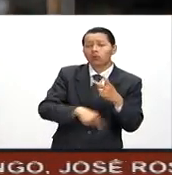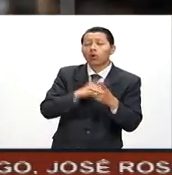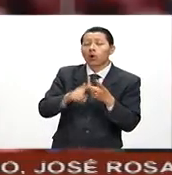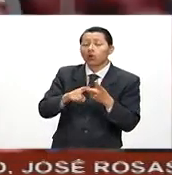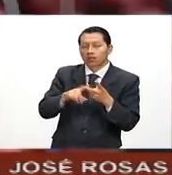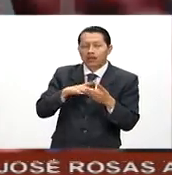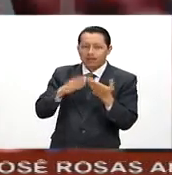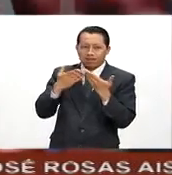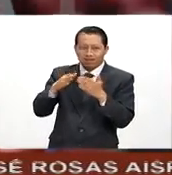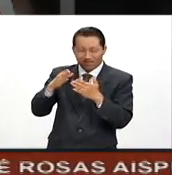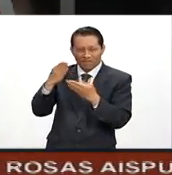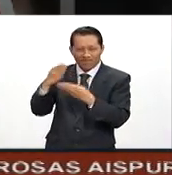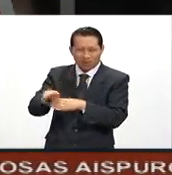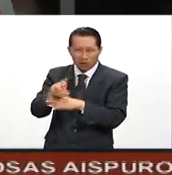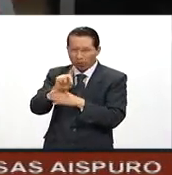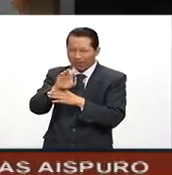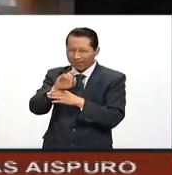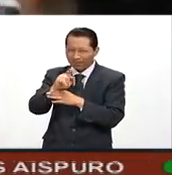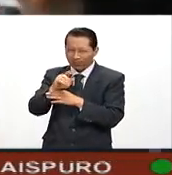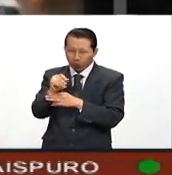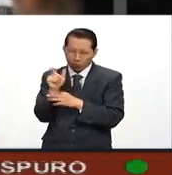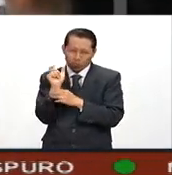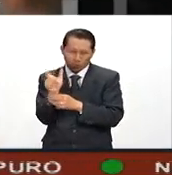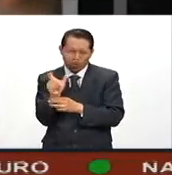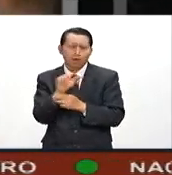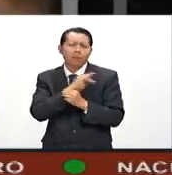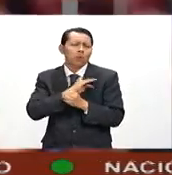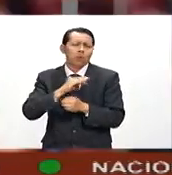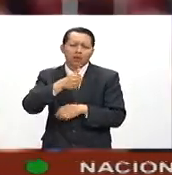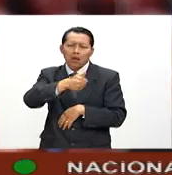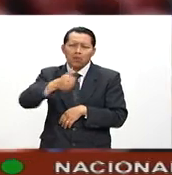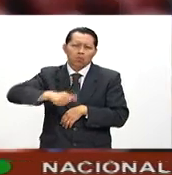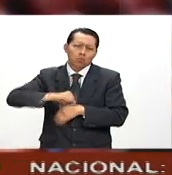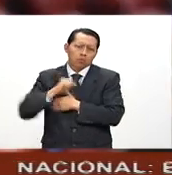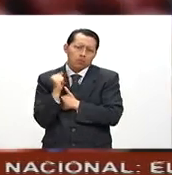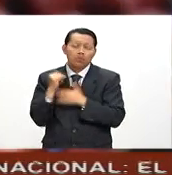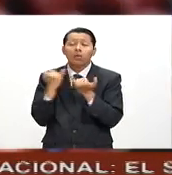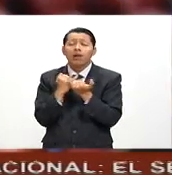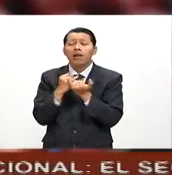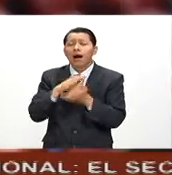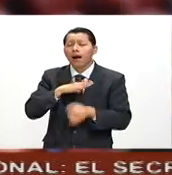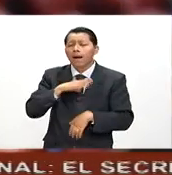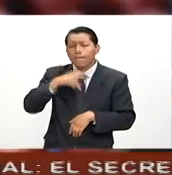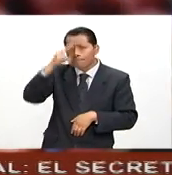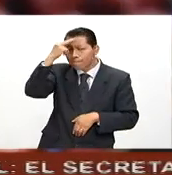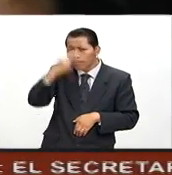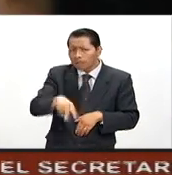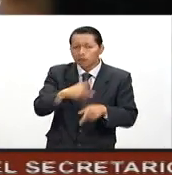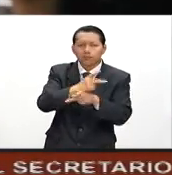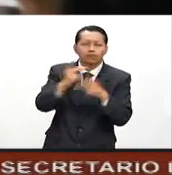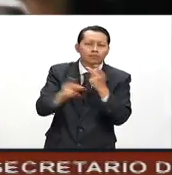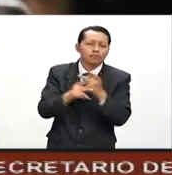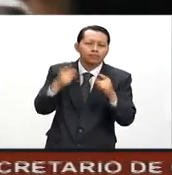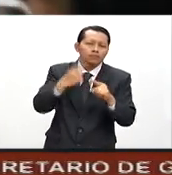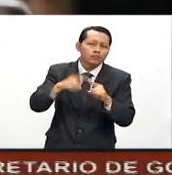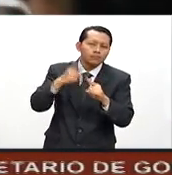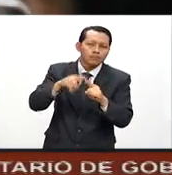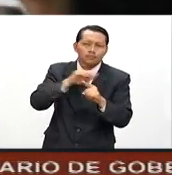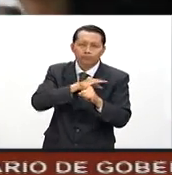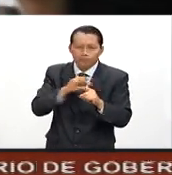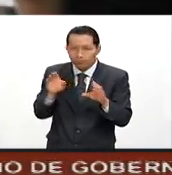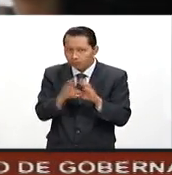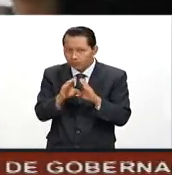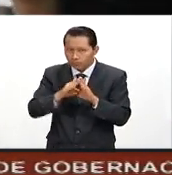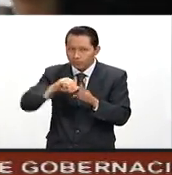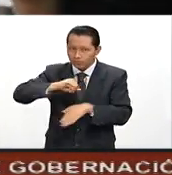Y que si incluso quisieras acceder a un crédito, ya hay productos del Estado mexicano que nos permiten tomar como garantía tu propio